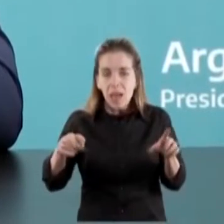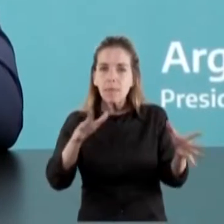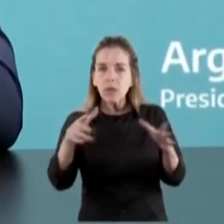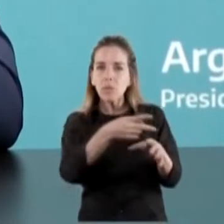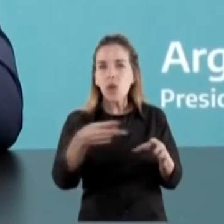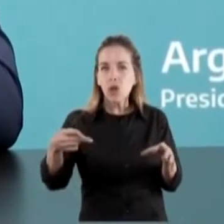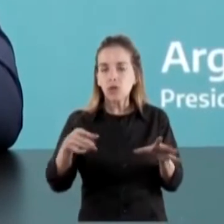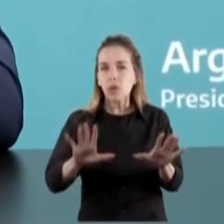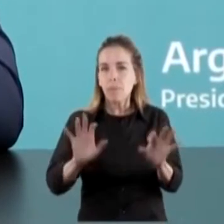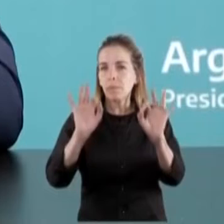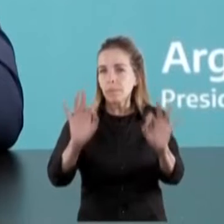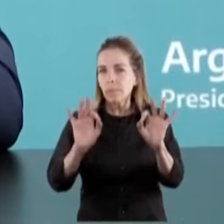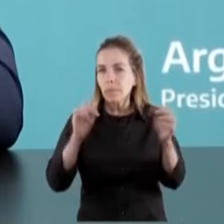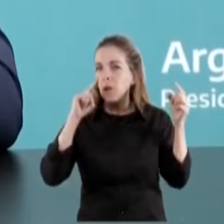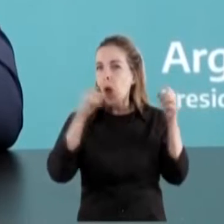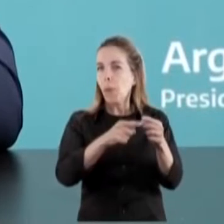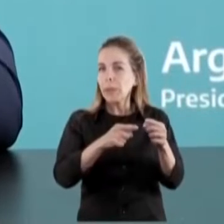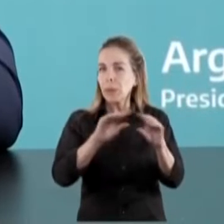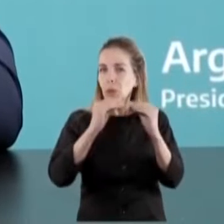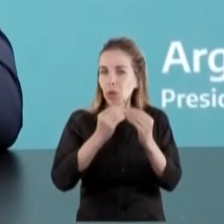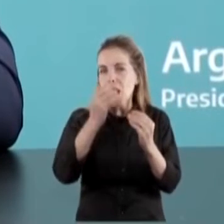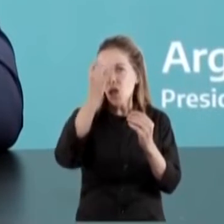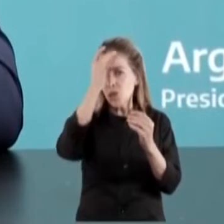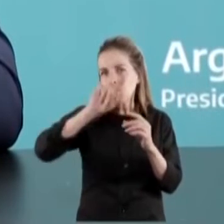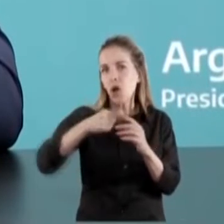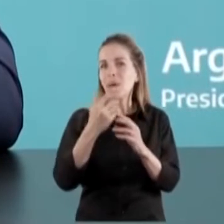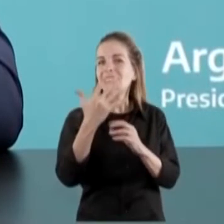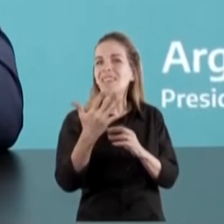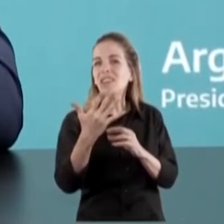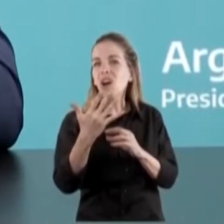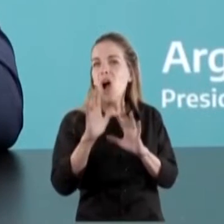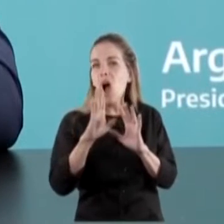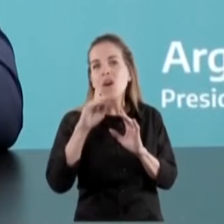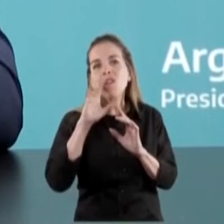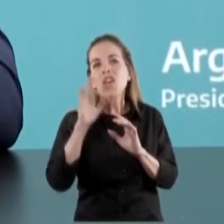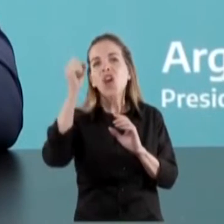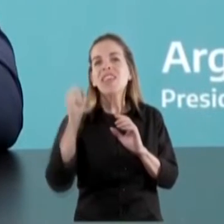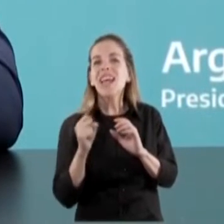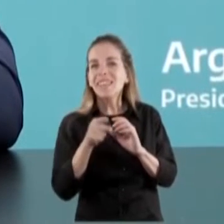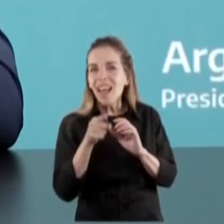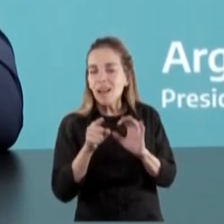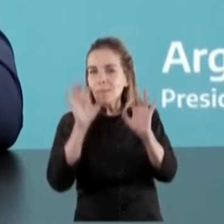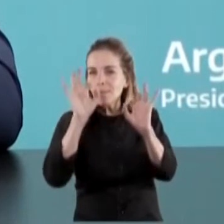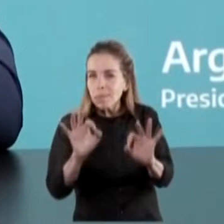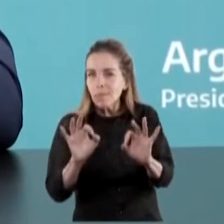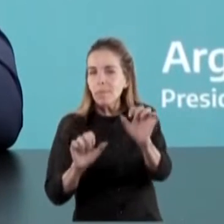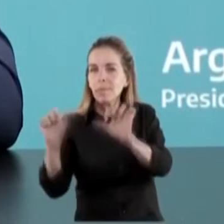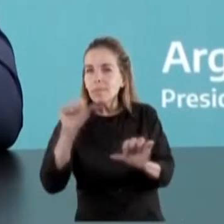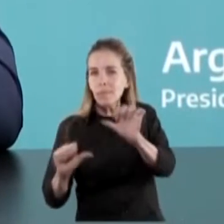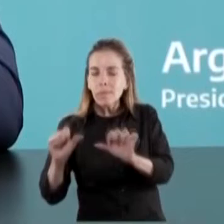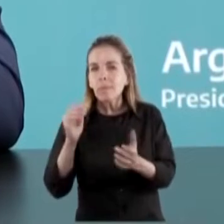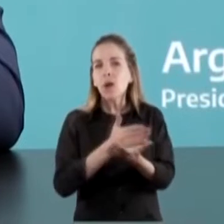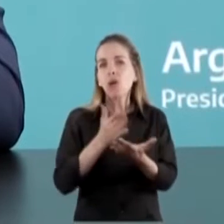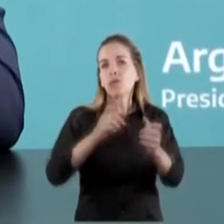estipuló que es el 12,5 de biodiesel de producción